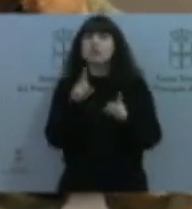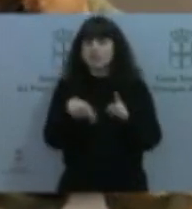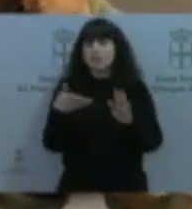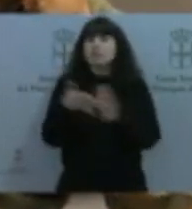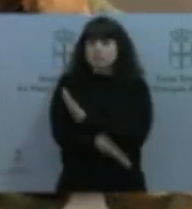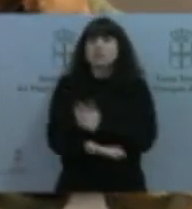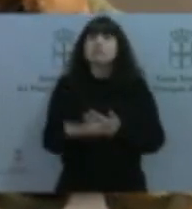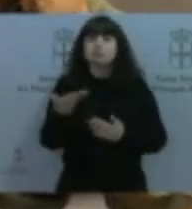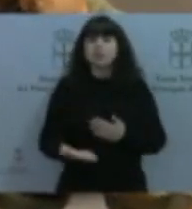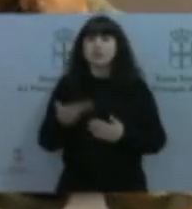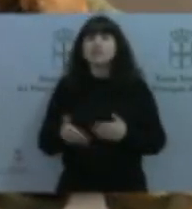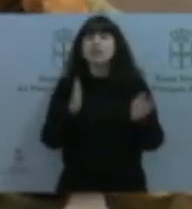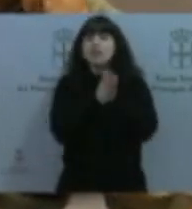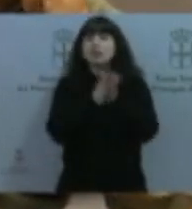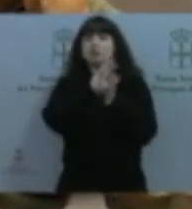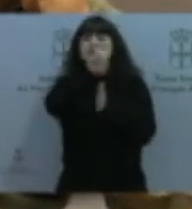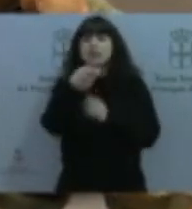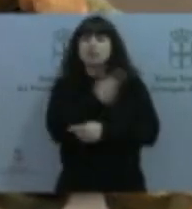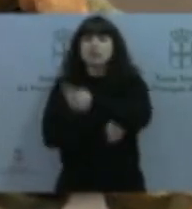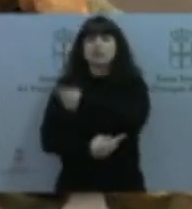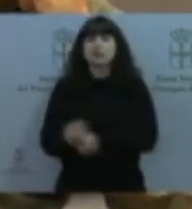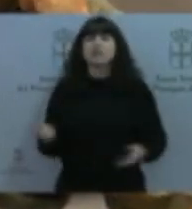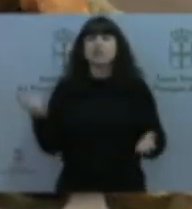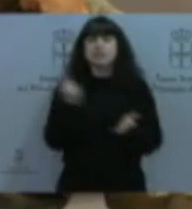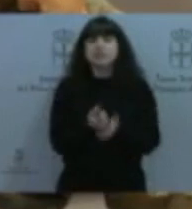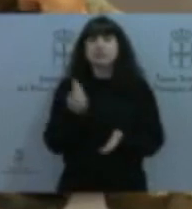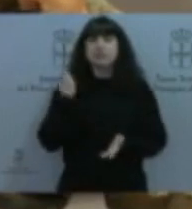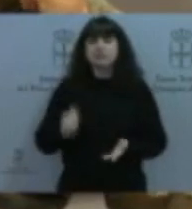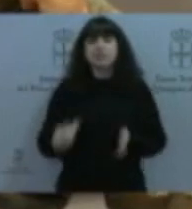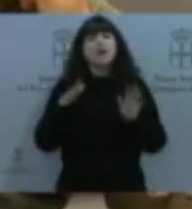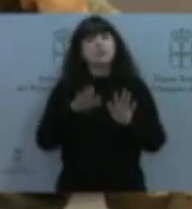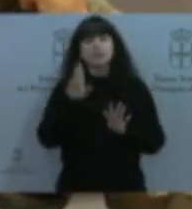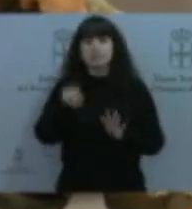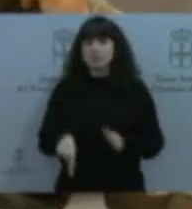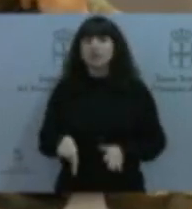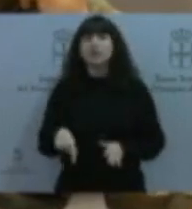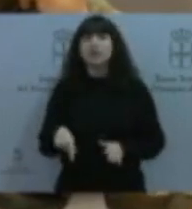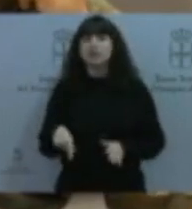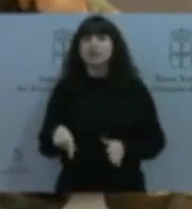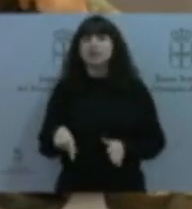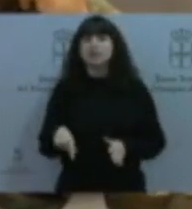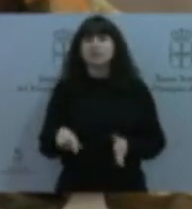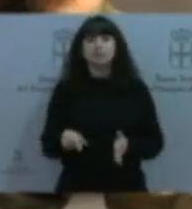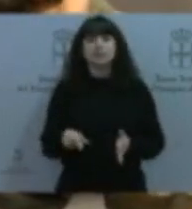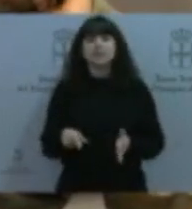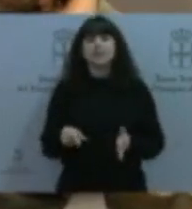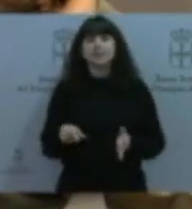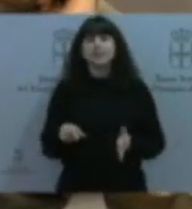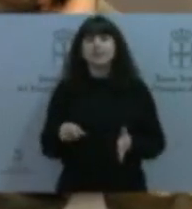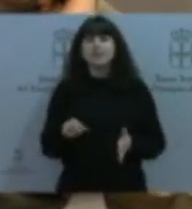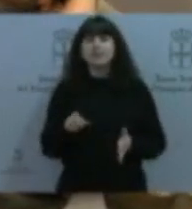camiseta, pero que también tiene un doble significado, el compañero Héctor,